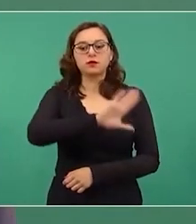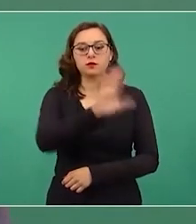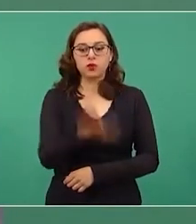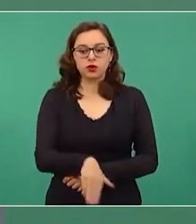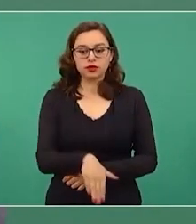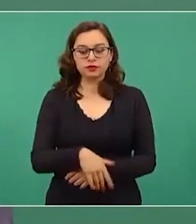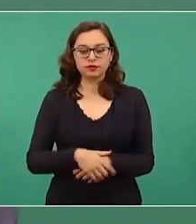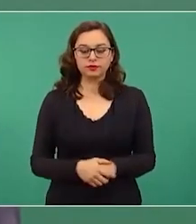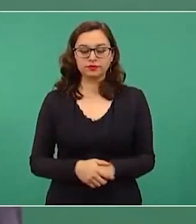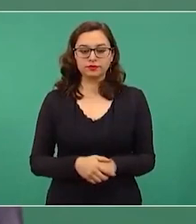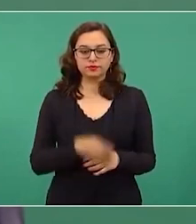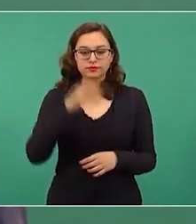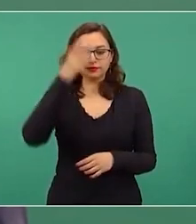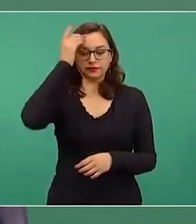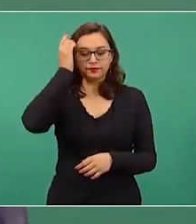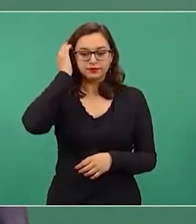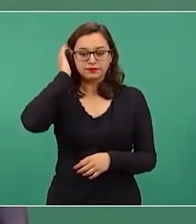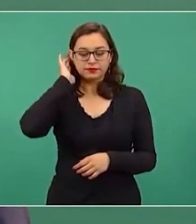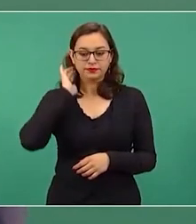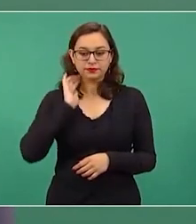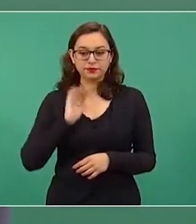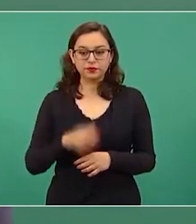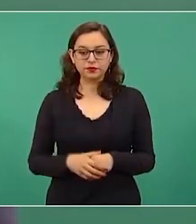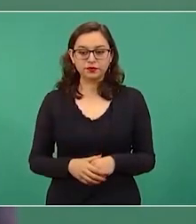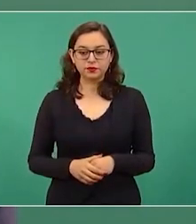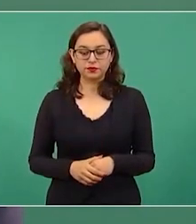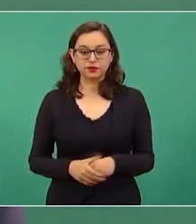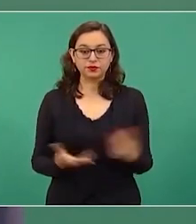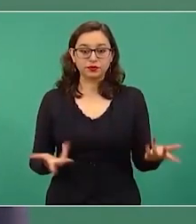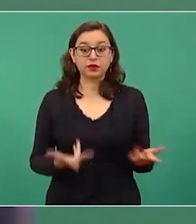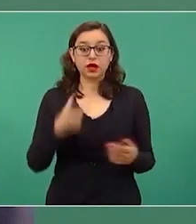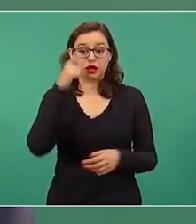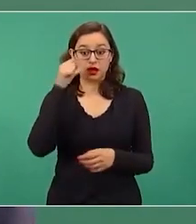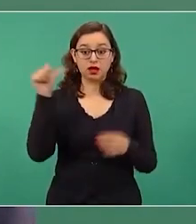ayer en colaboración